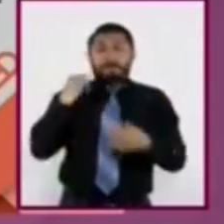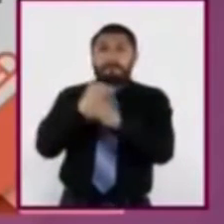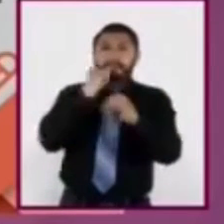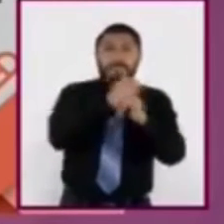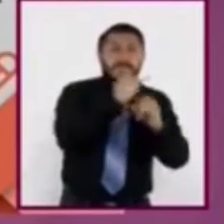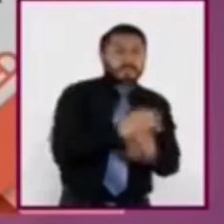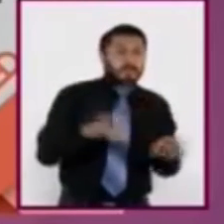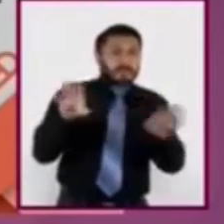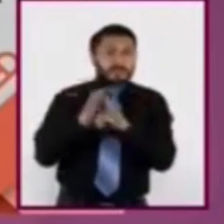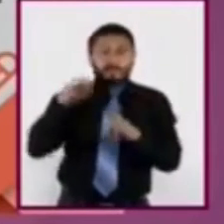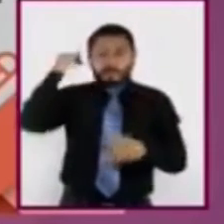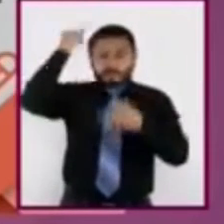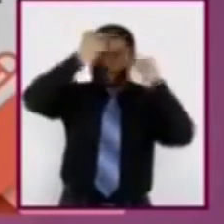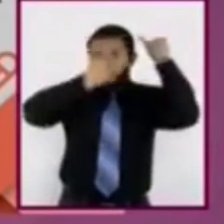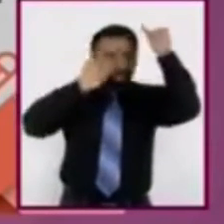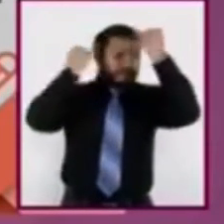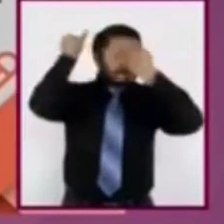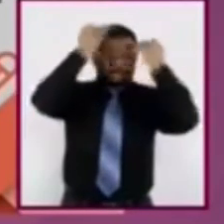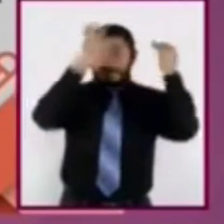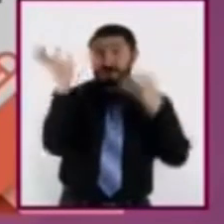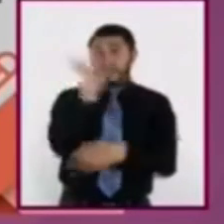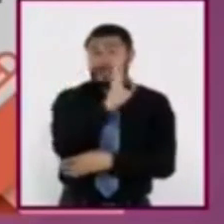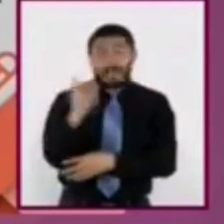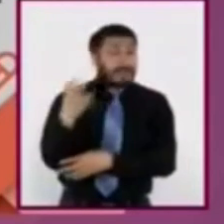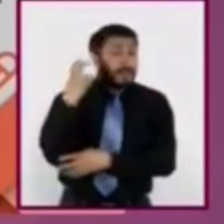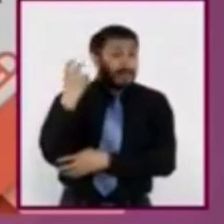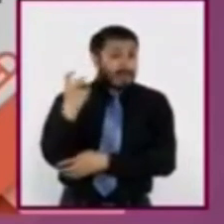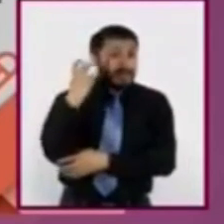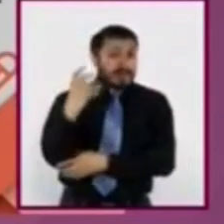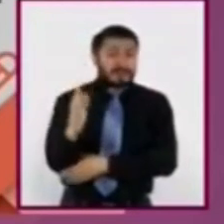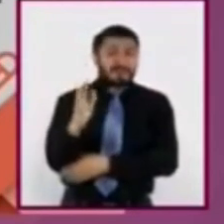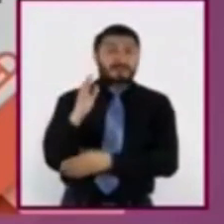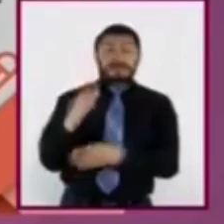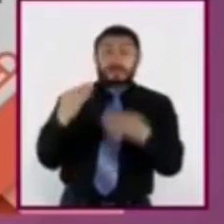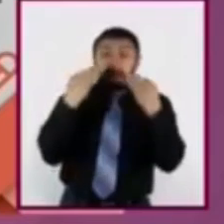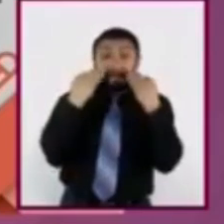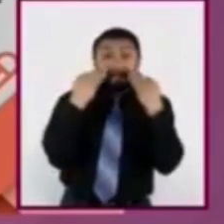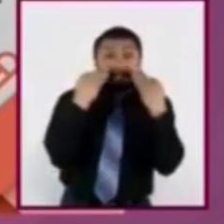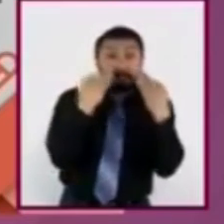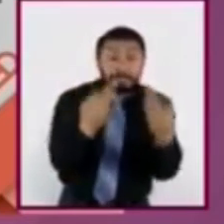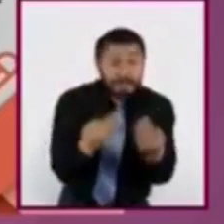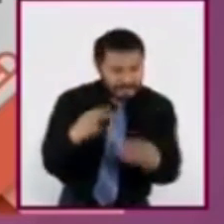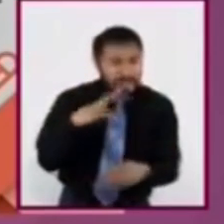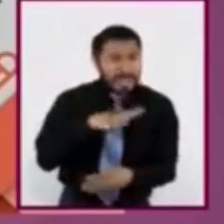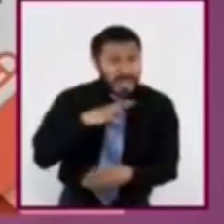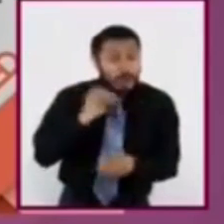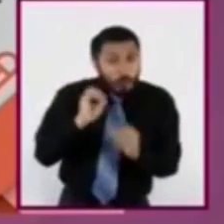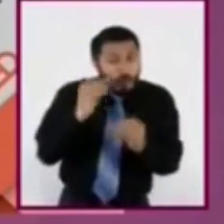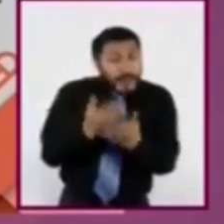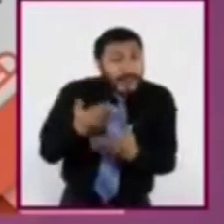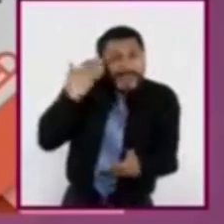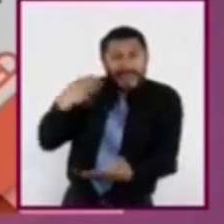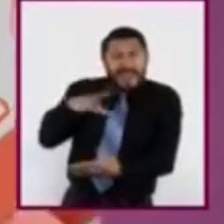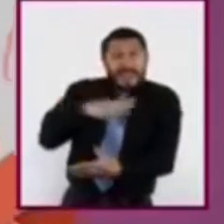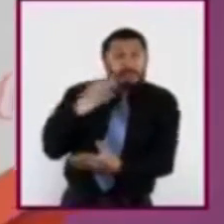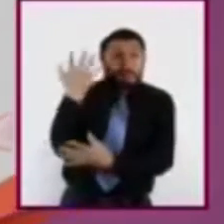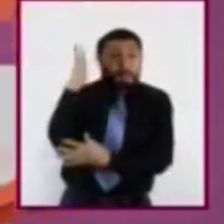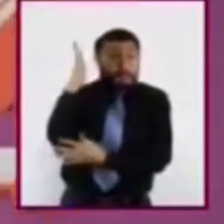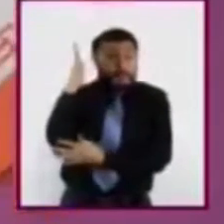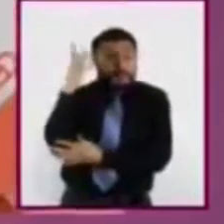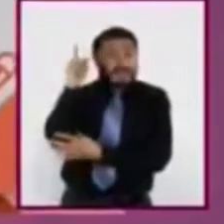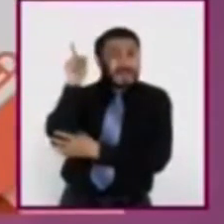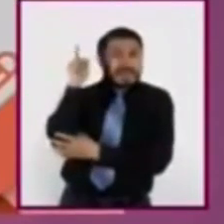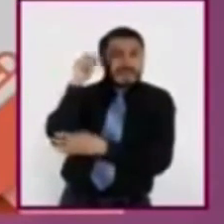especulen con la posibilidad de que esta sea una evidencia de que existen o existieron árboles en Marte.